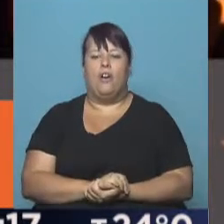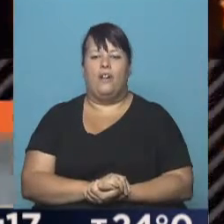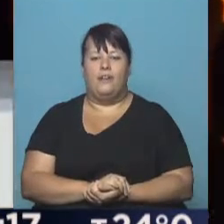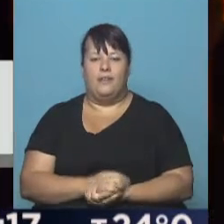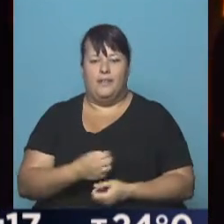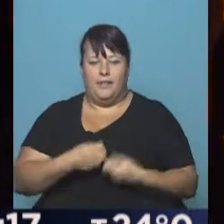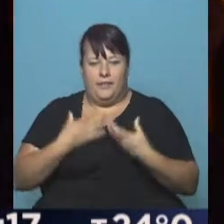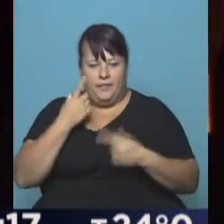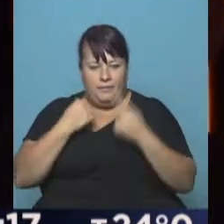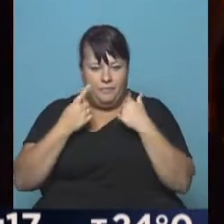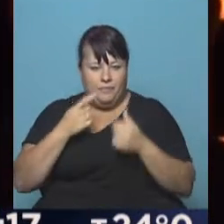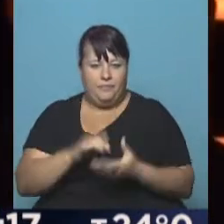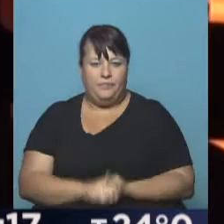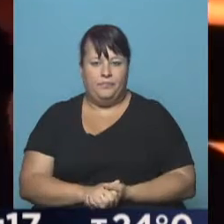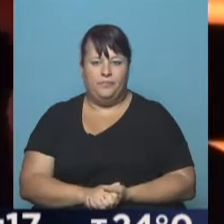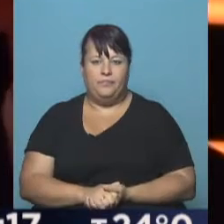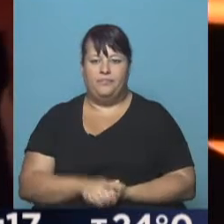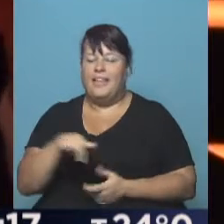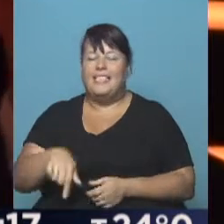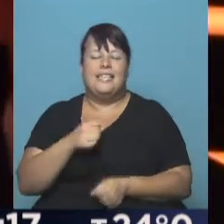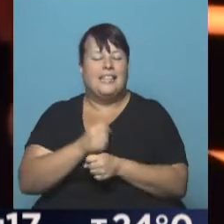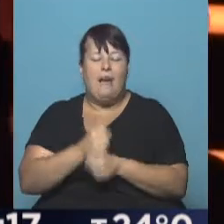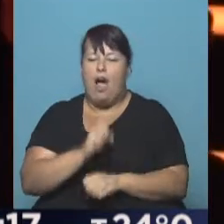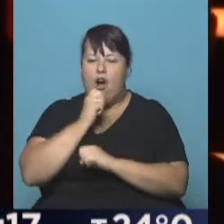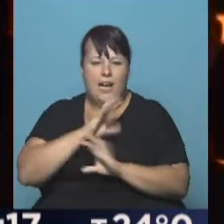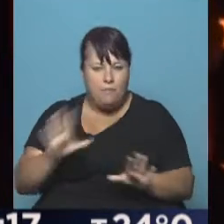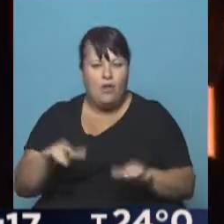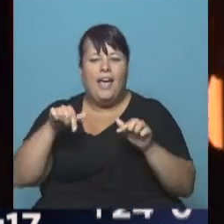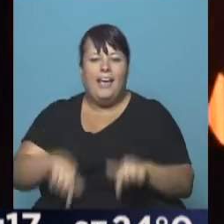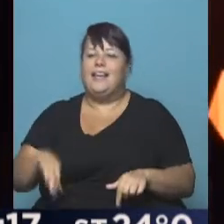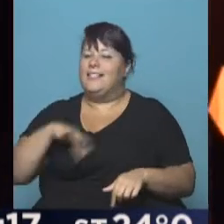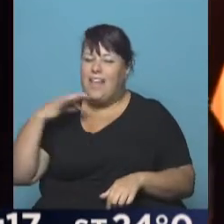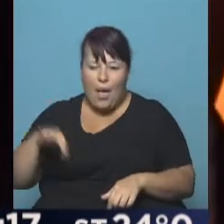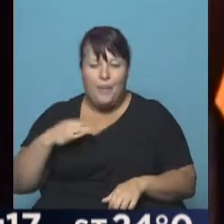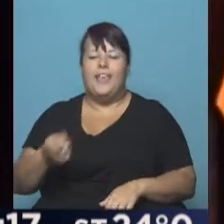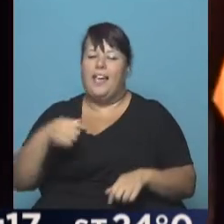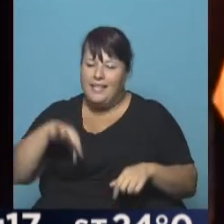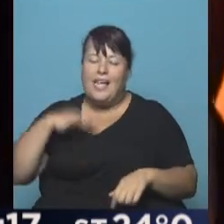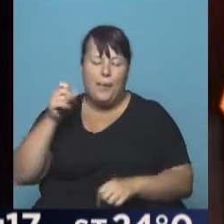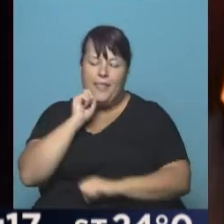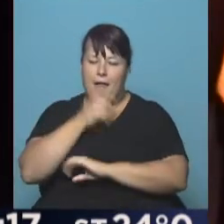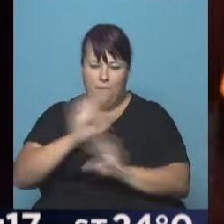esta profesión hermosa, y de esta vida, de esta vida.